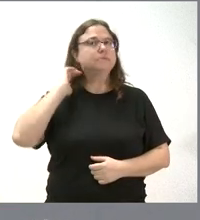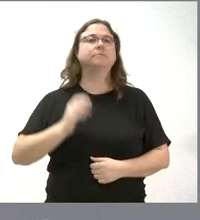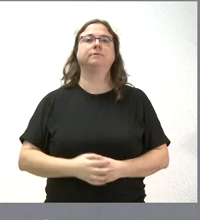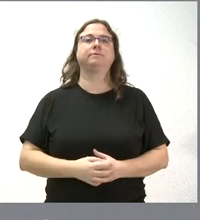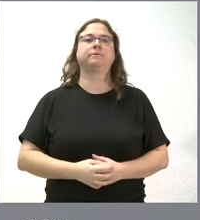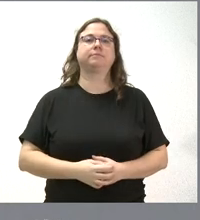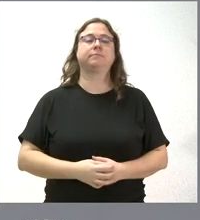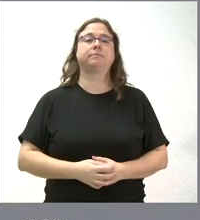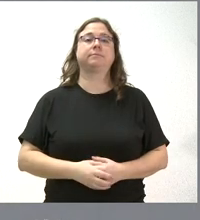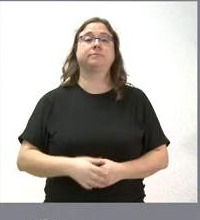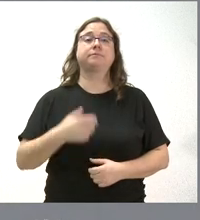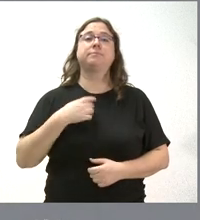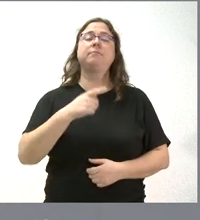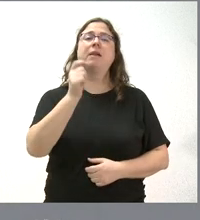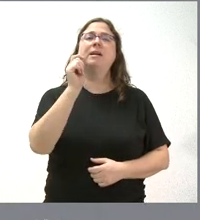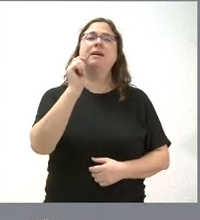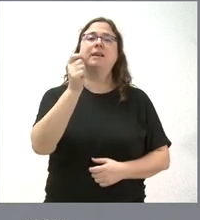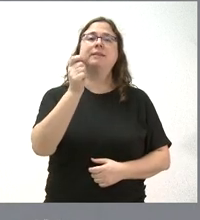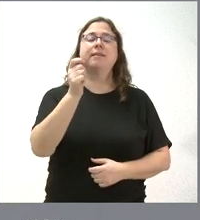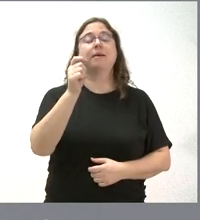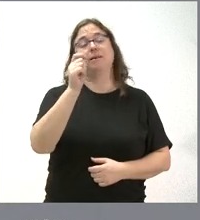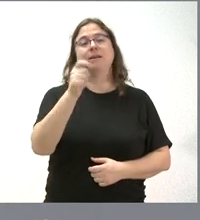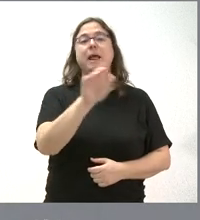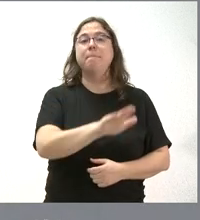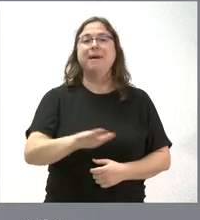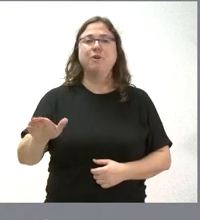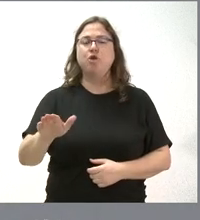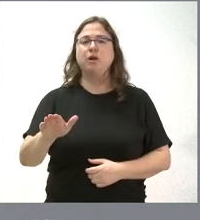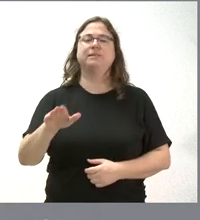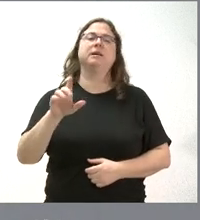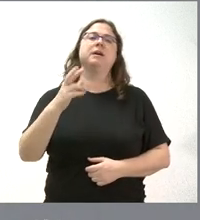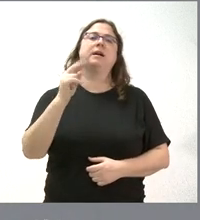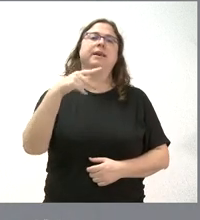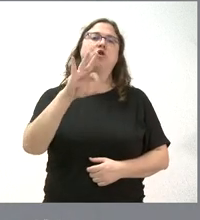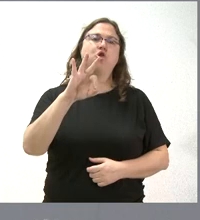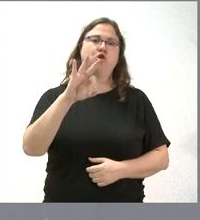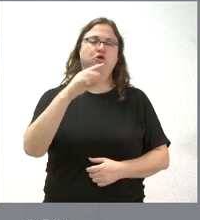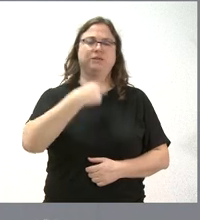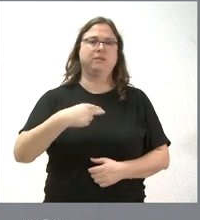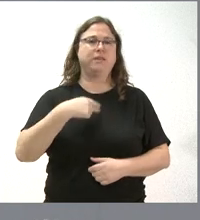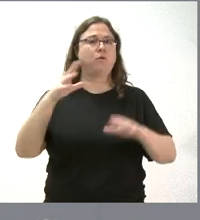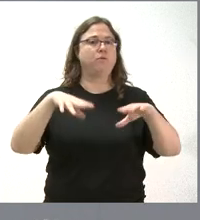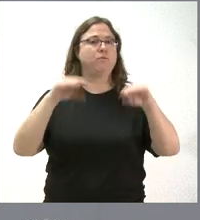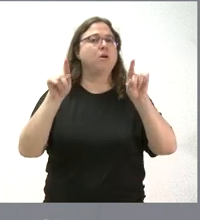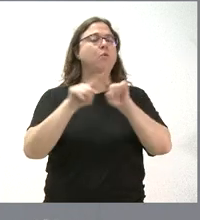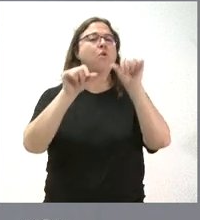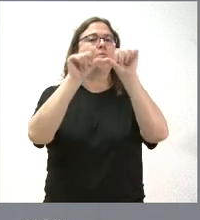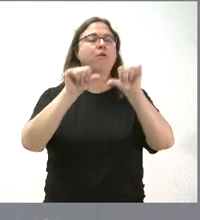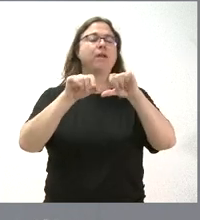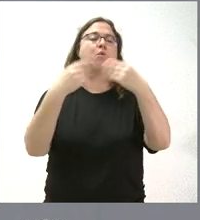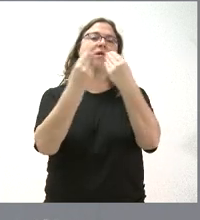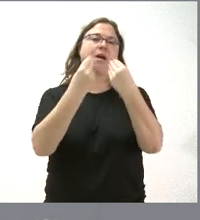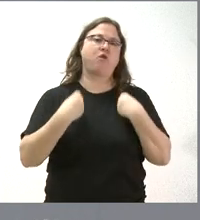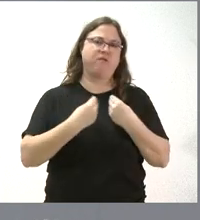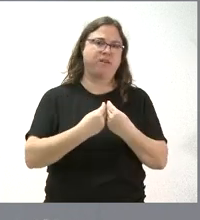La residencia de menores Gregorio Santiago en Burgos se incorpora al modelo de unidades de convivencia y